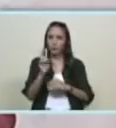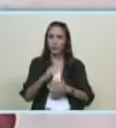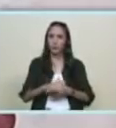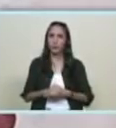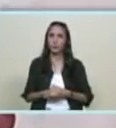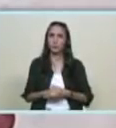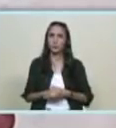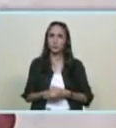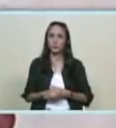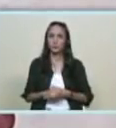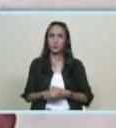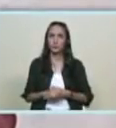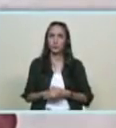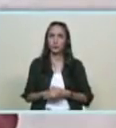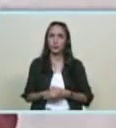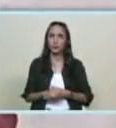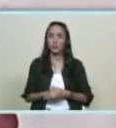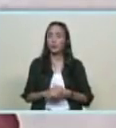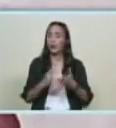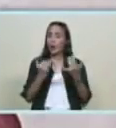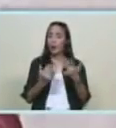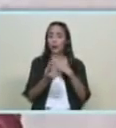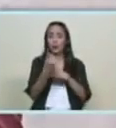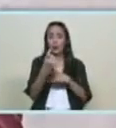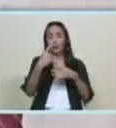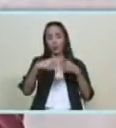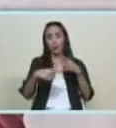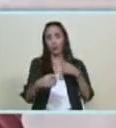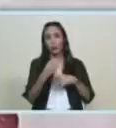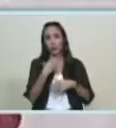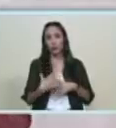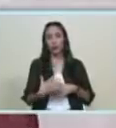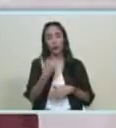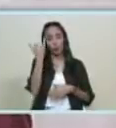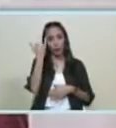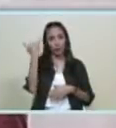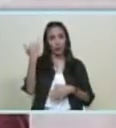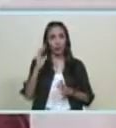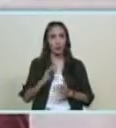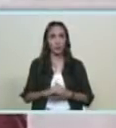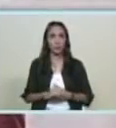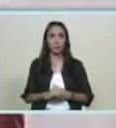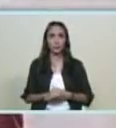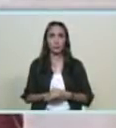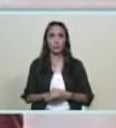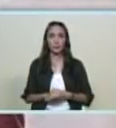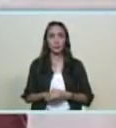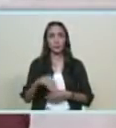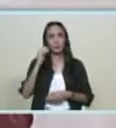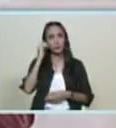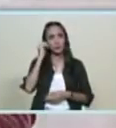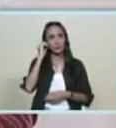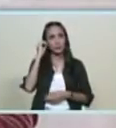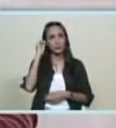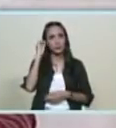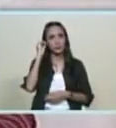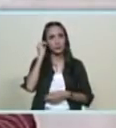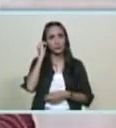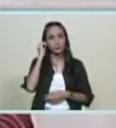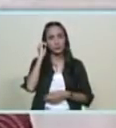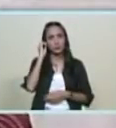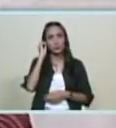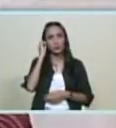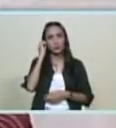hace falta grandeza en este momento de Venezuela así lo creo así lo creo tiempos de carnaval